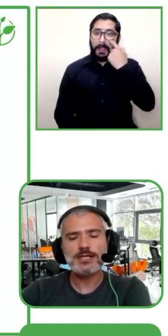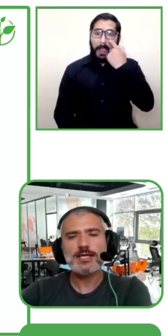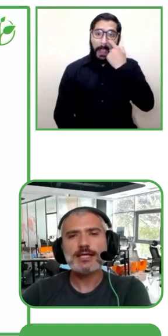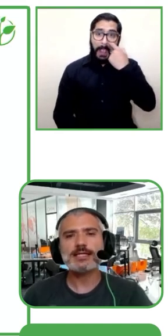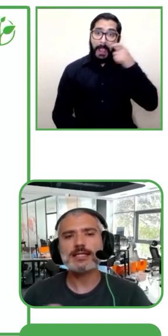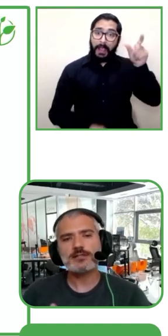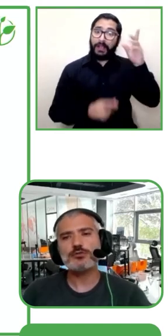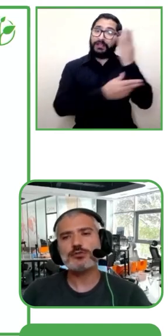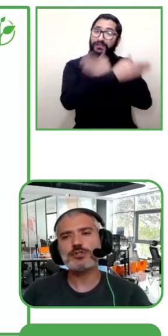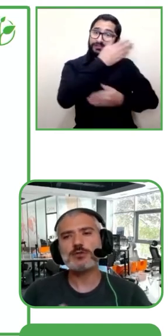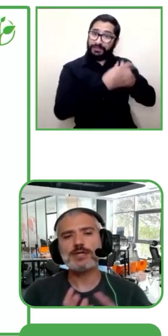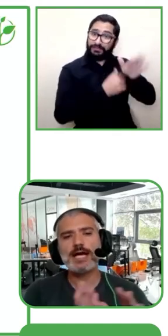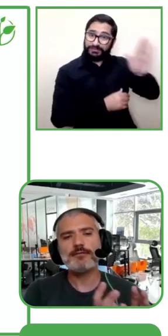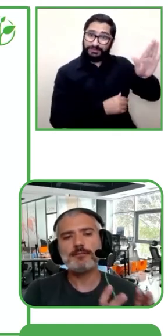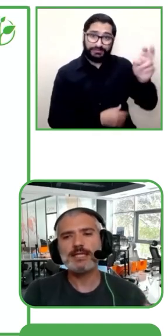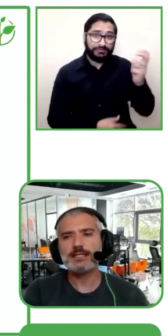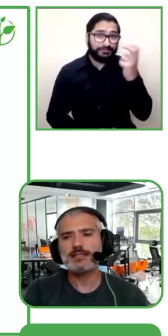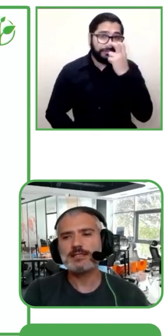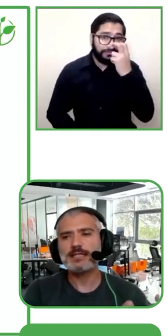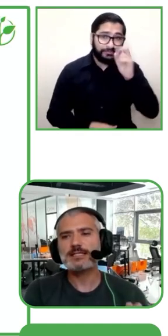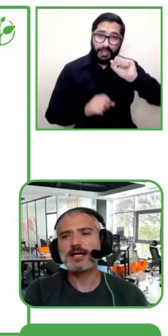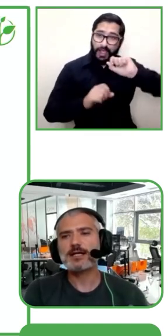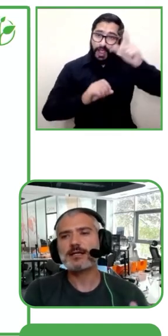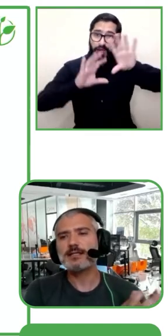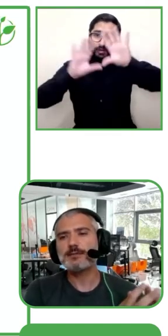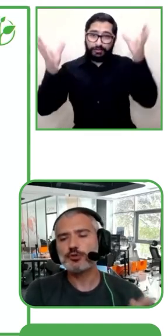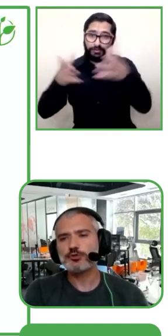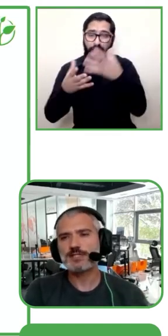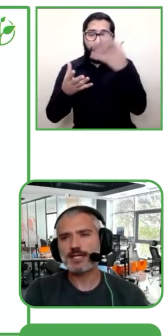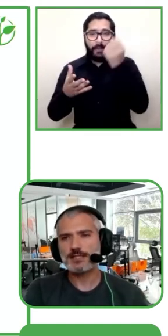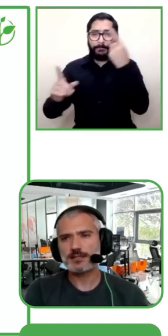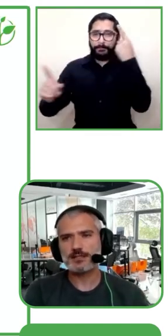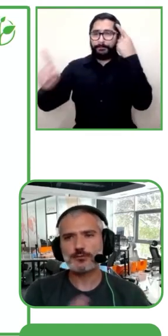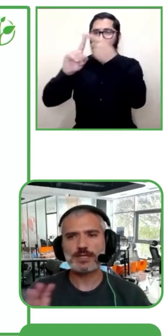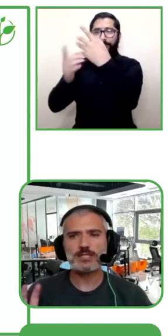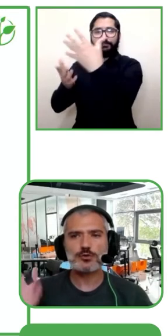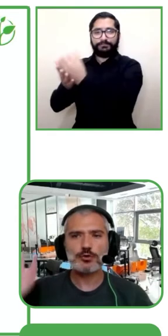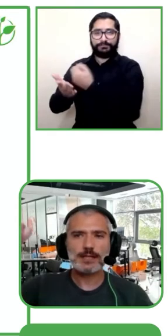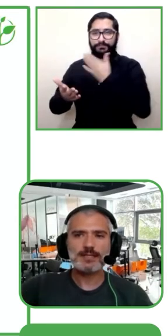desafíos en diferentes espacios y en nuestras soluciones